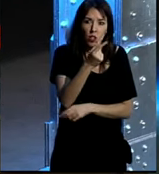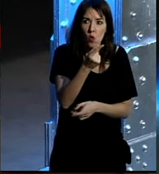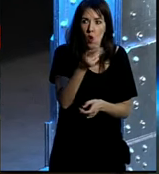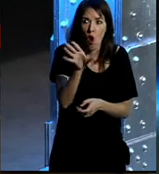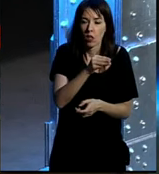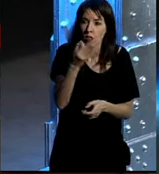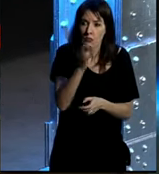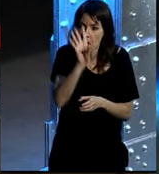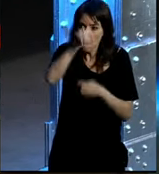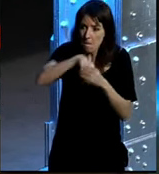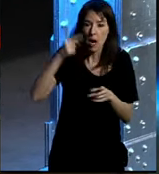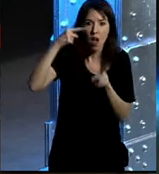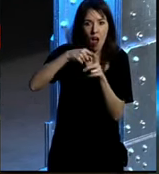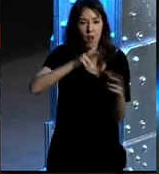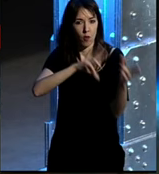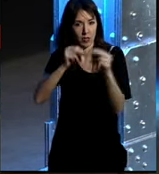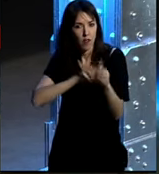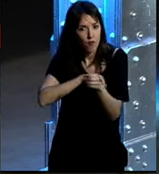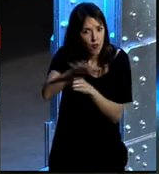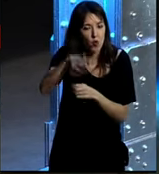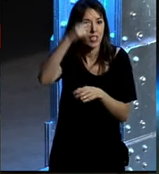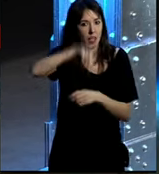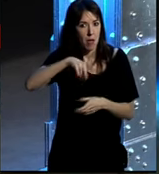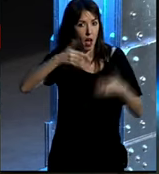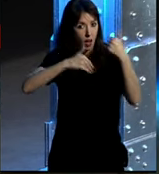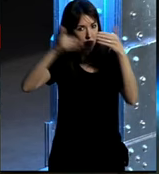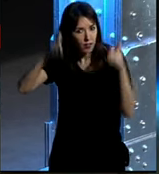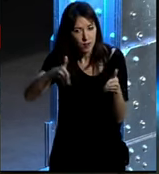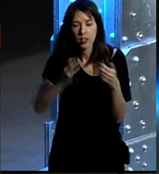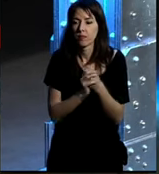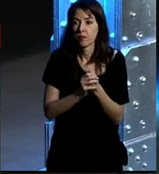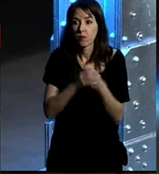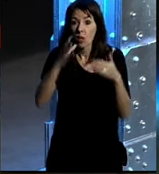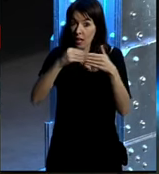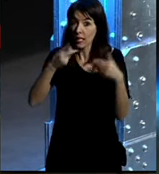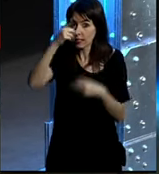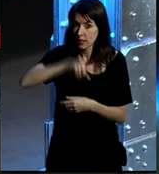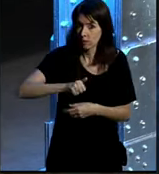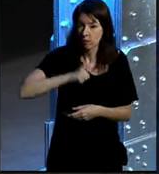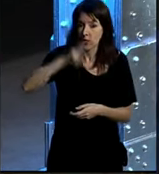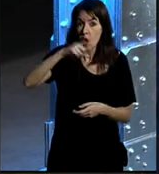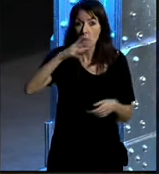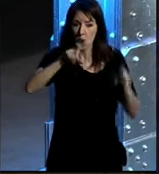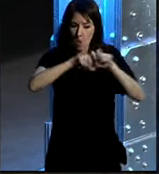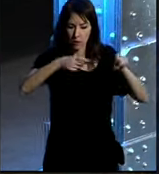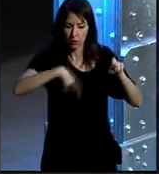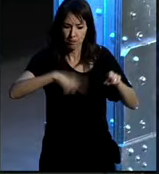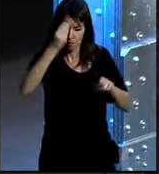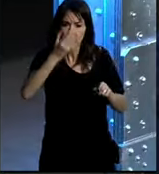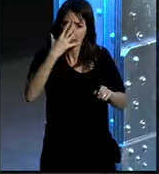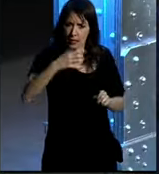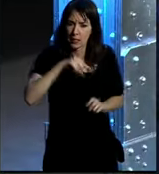no entienda que hay que estar ahí para conversar y para influir y para atender para los clientes porque porque las empresas que nos lo tomamos en serio